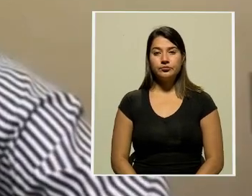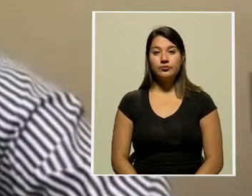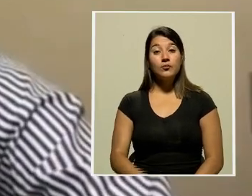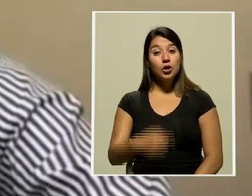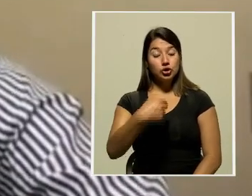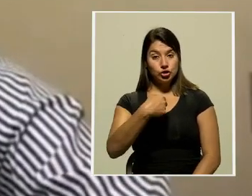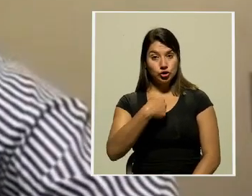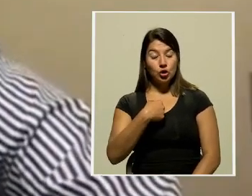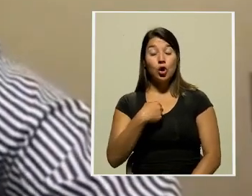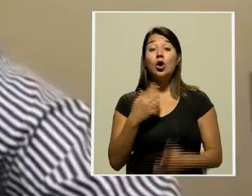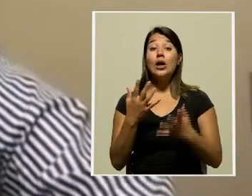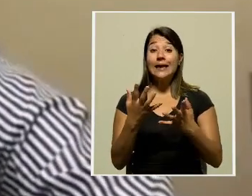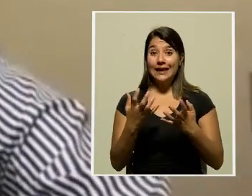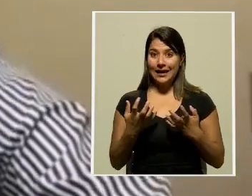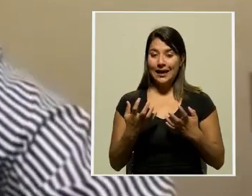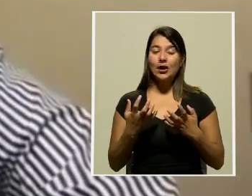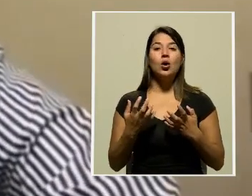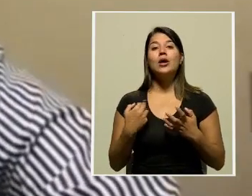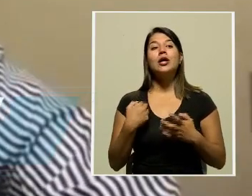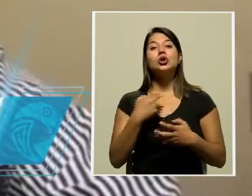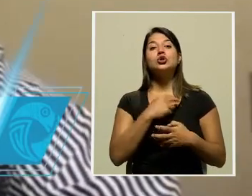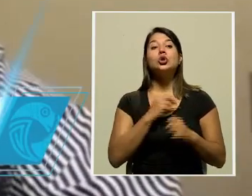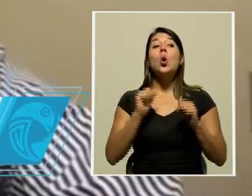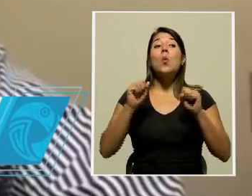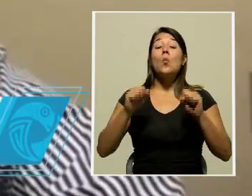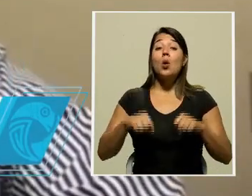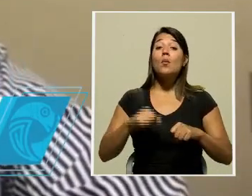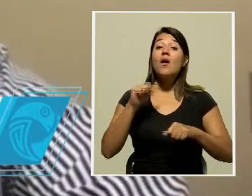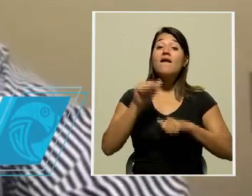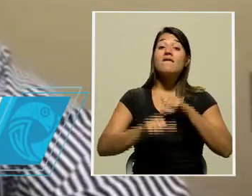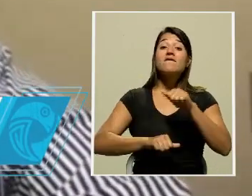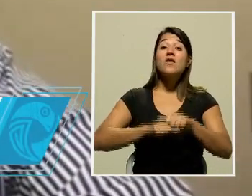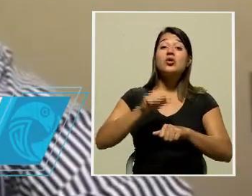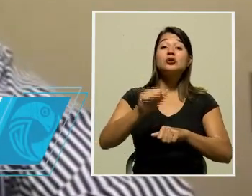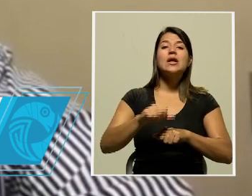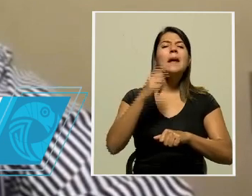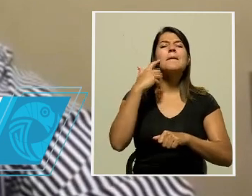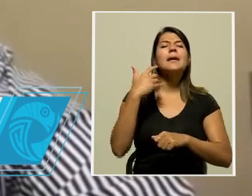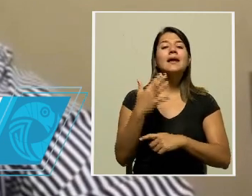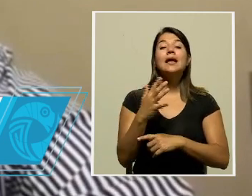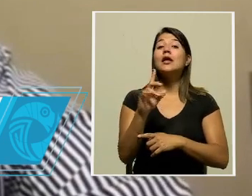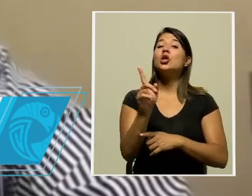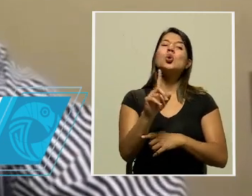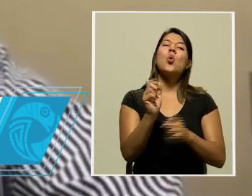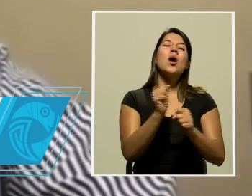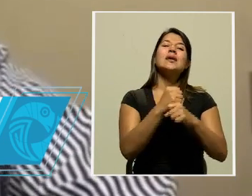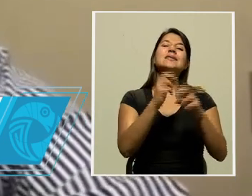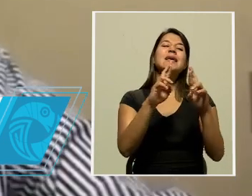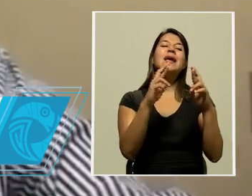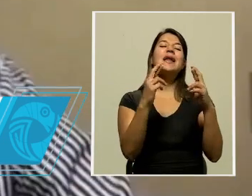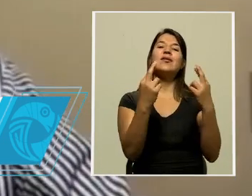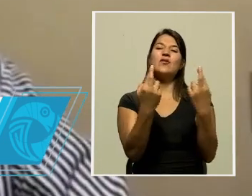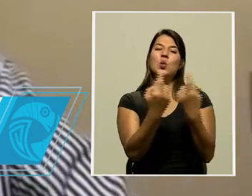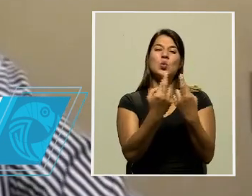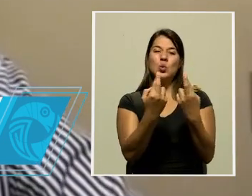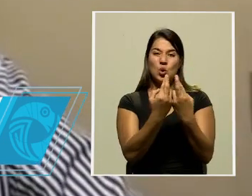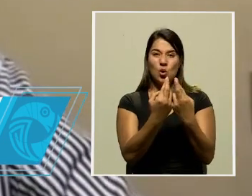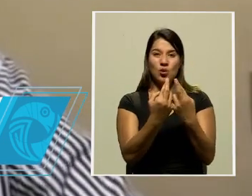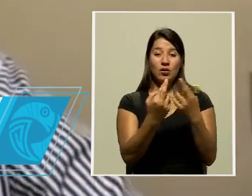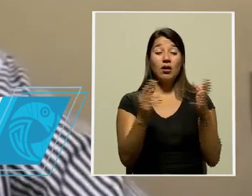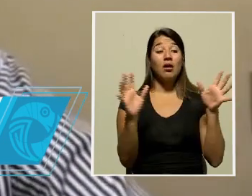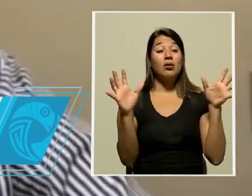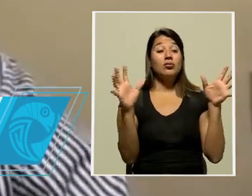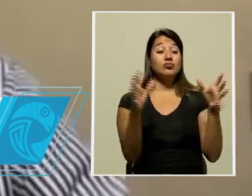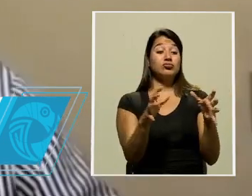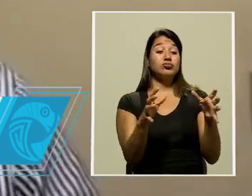Yo aspiro a que podamos hacer un esfuerzo para que no haya convención, para que nosotros podamos lograr